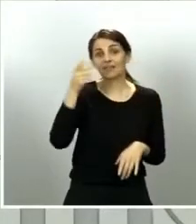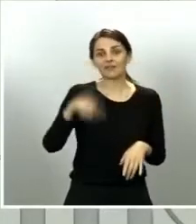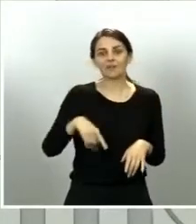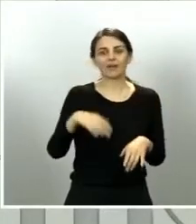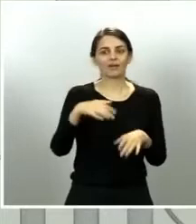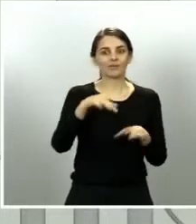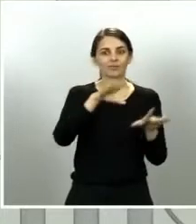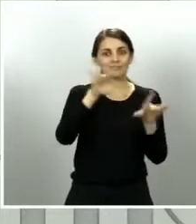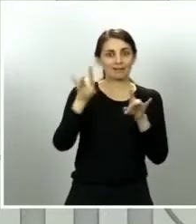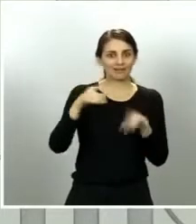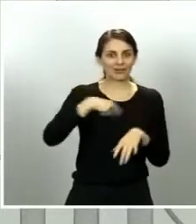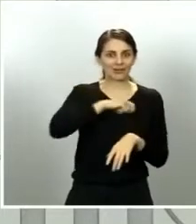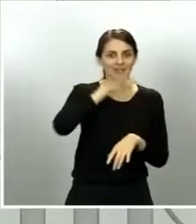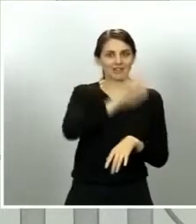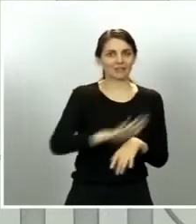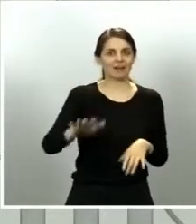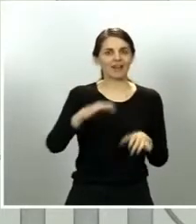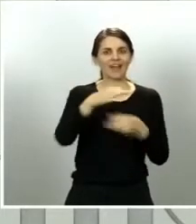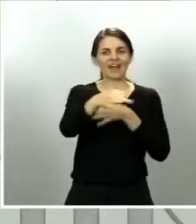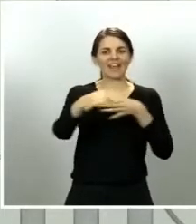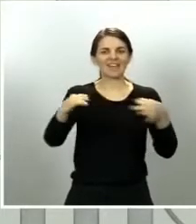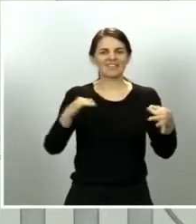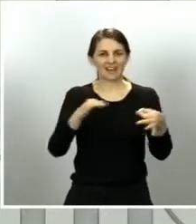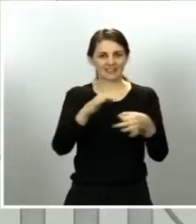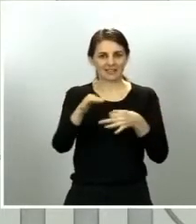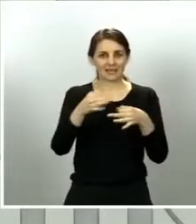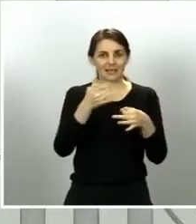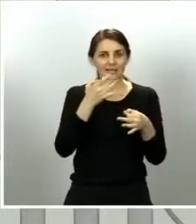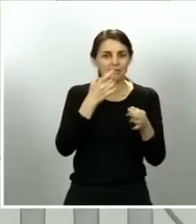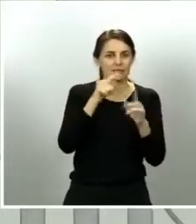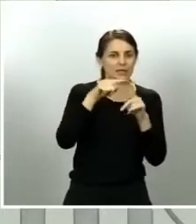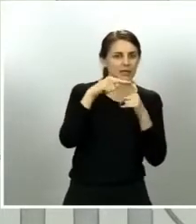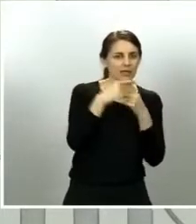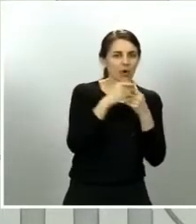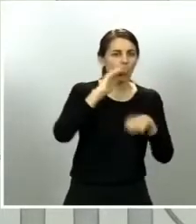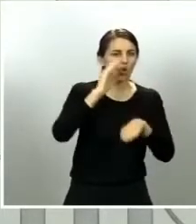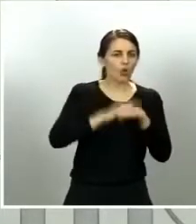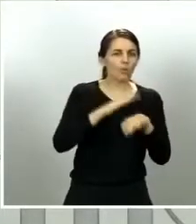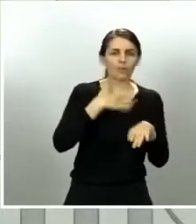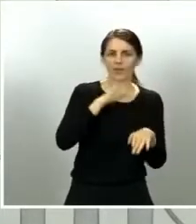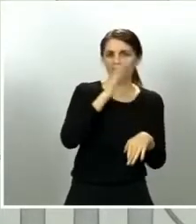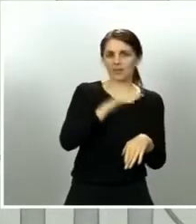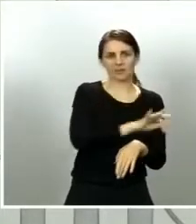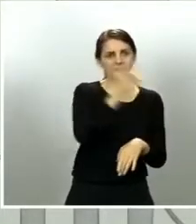y en qué condiciones pueden pasar, si se dan las circunstancias, a la fase 1.